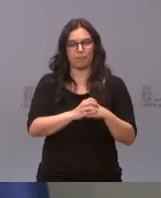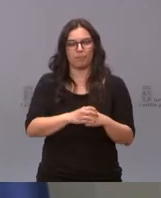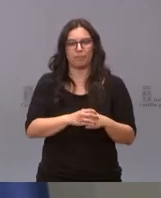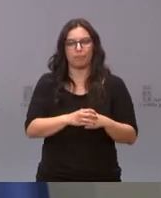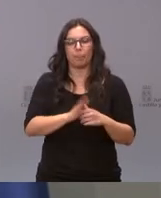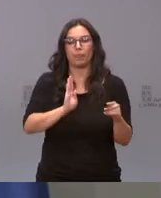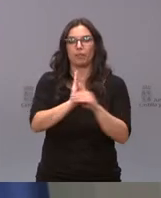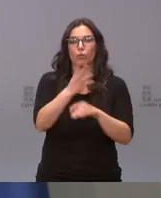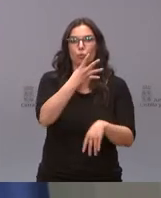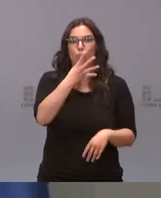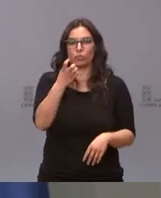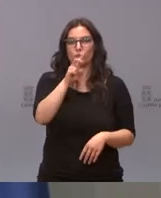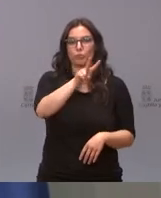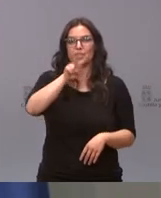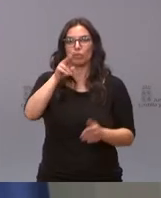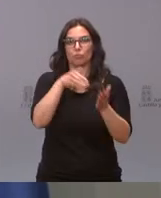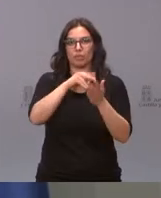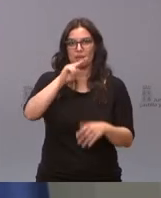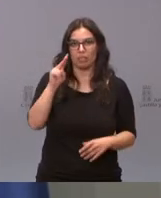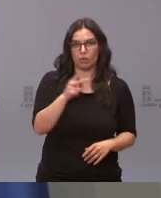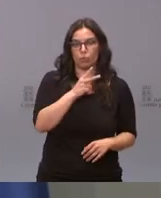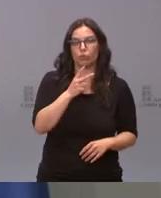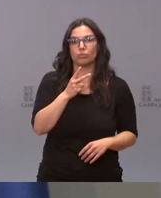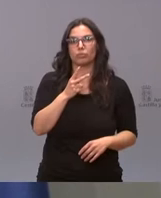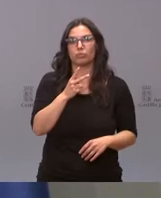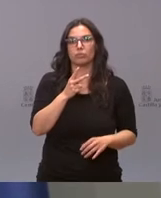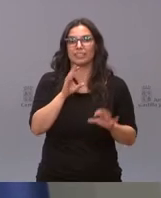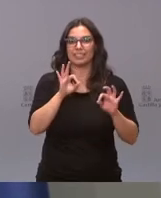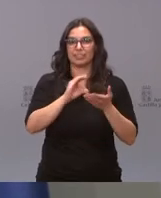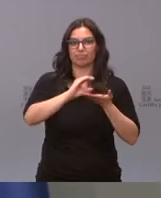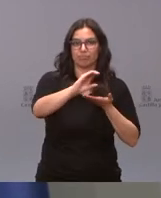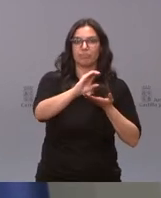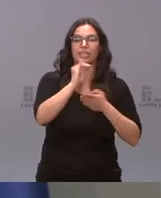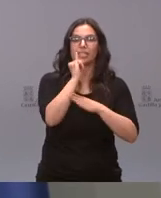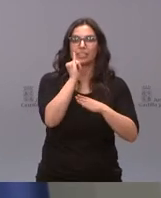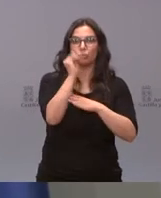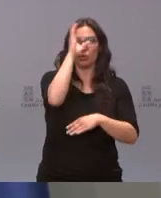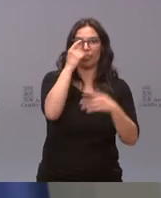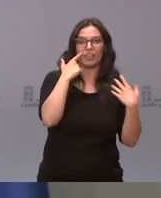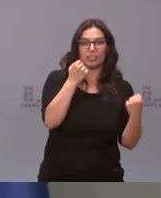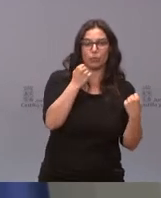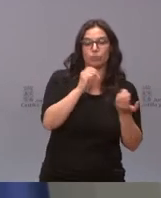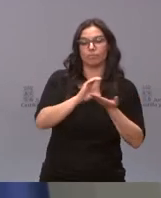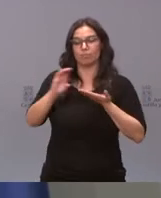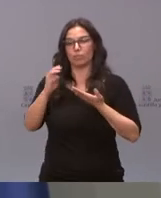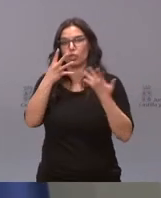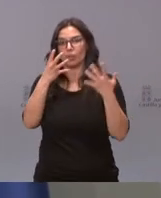422.000 euros para el Instituto de Ciencias de la Salud y